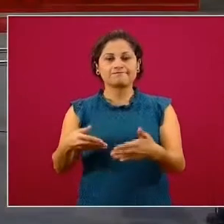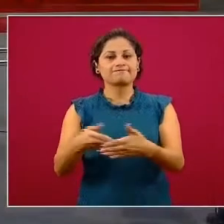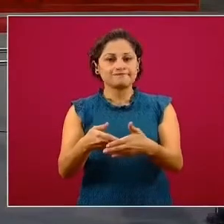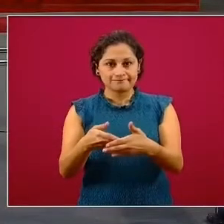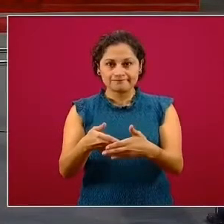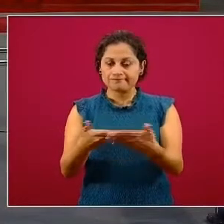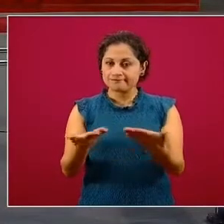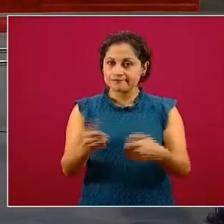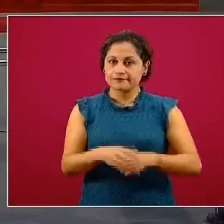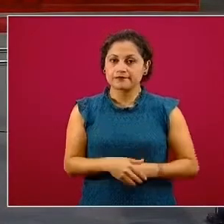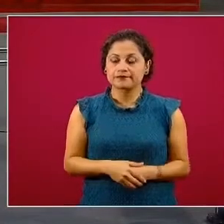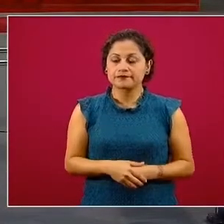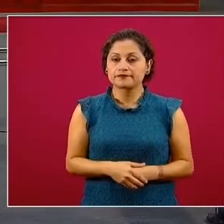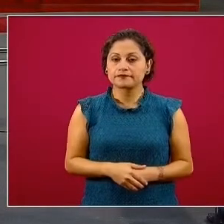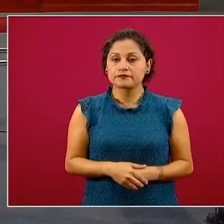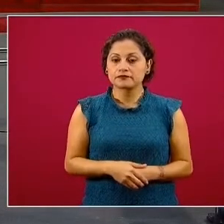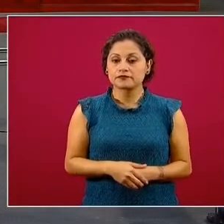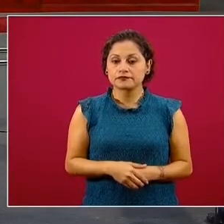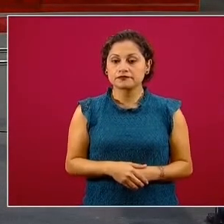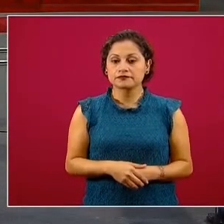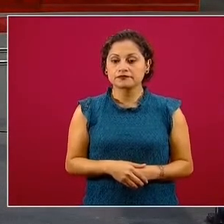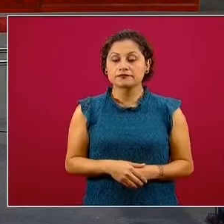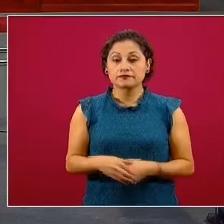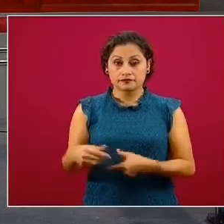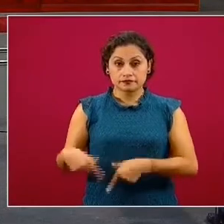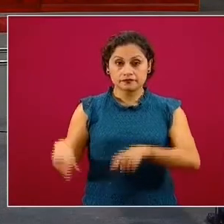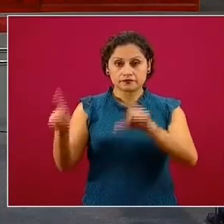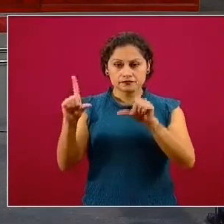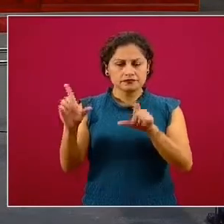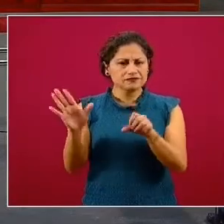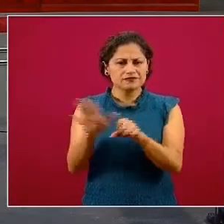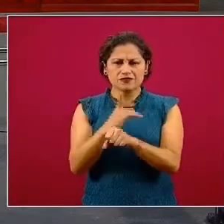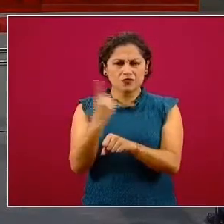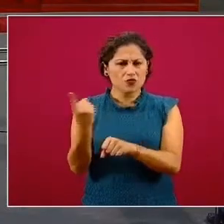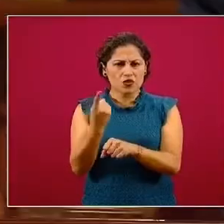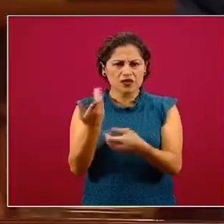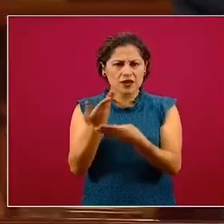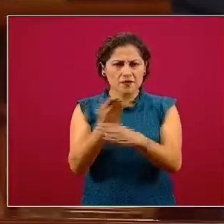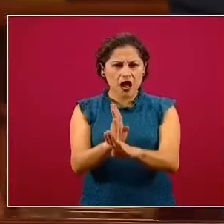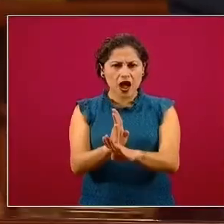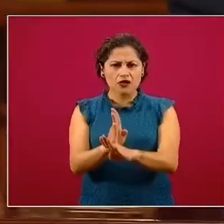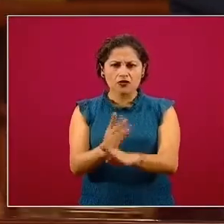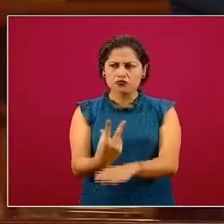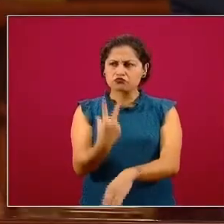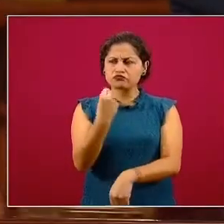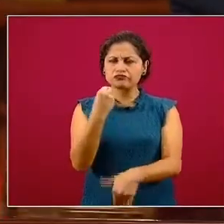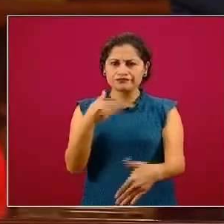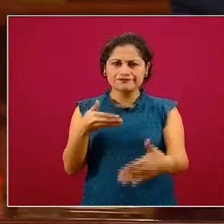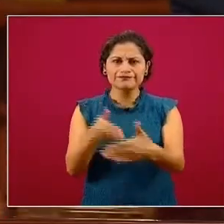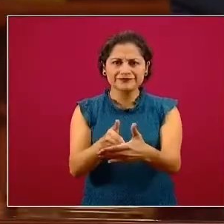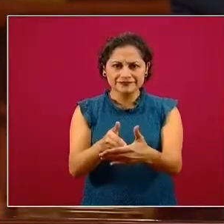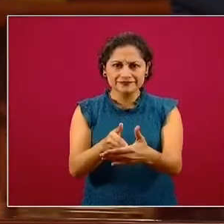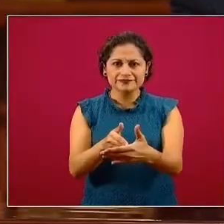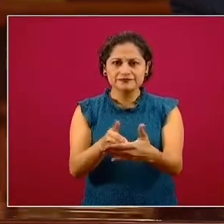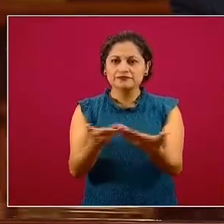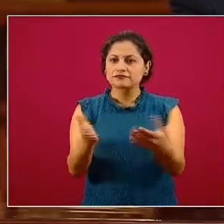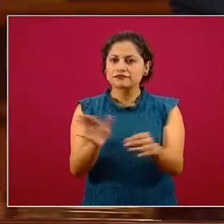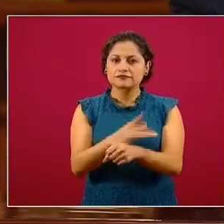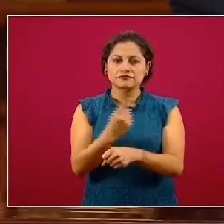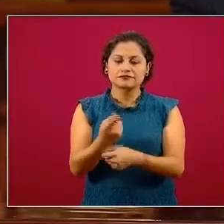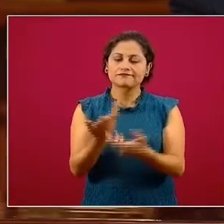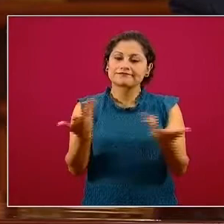La siguiente, por favor. ¿Cuáles son los motivos de este rechazo? Para quien tuvo este